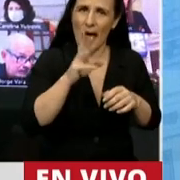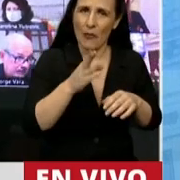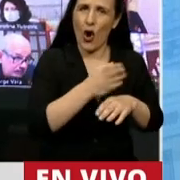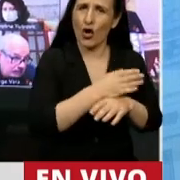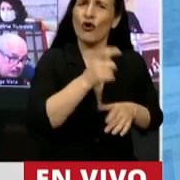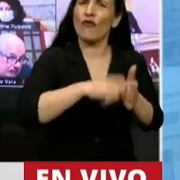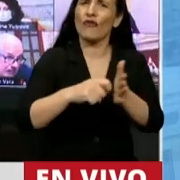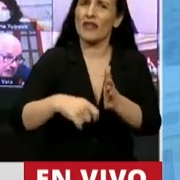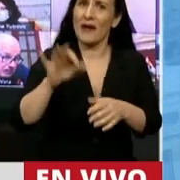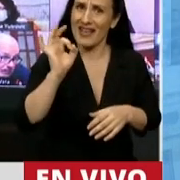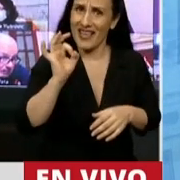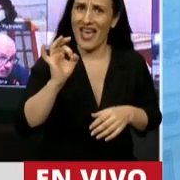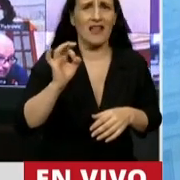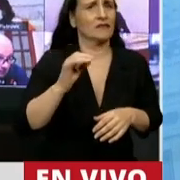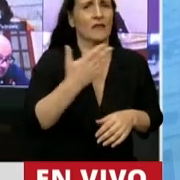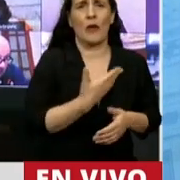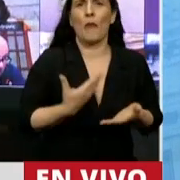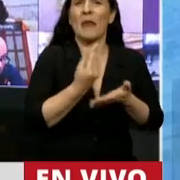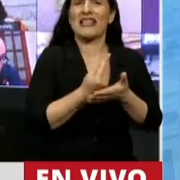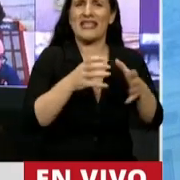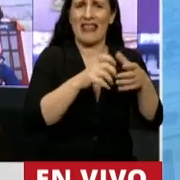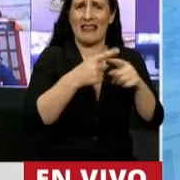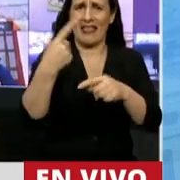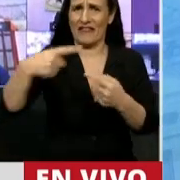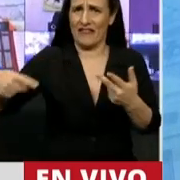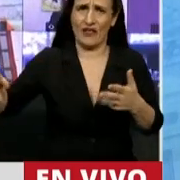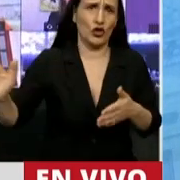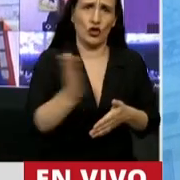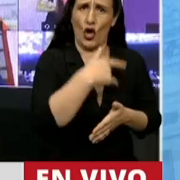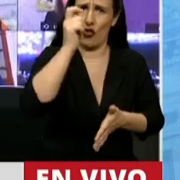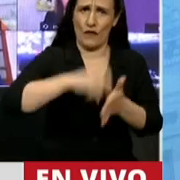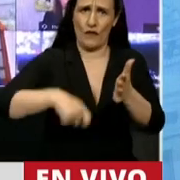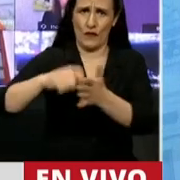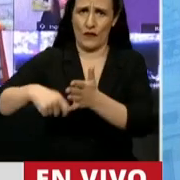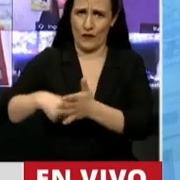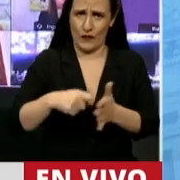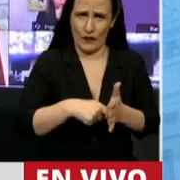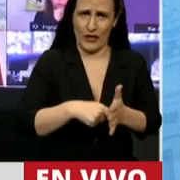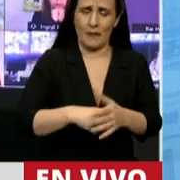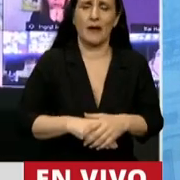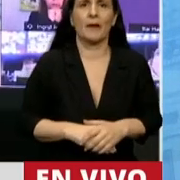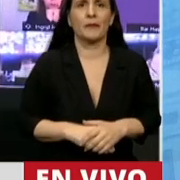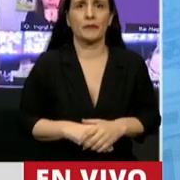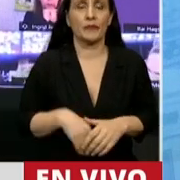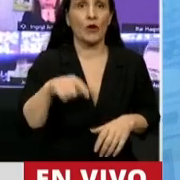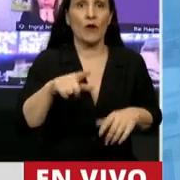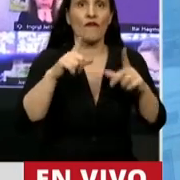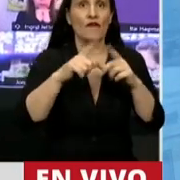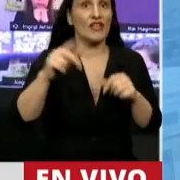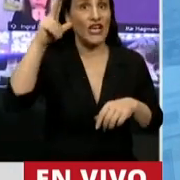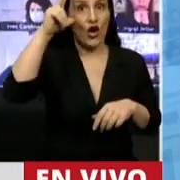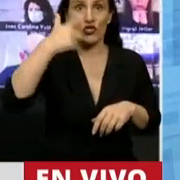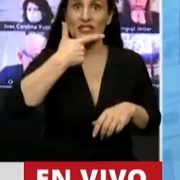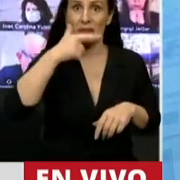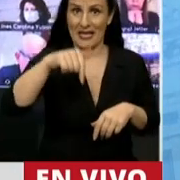la totalidad de los presidentes de los bloques. Allí se habilitó en fecha 8 de